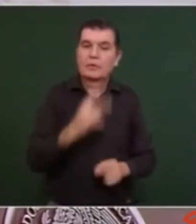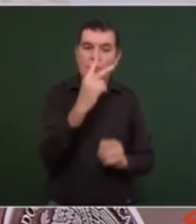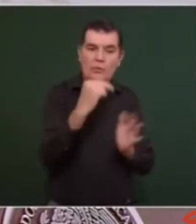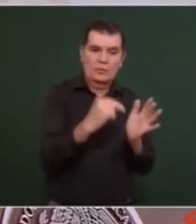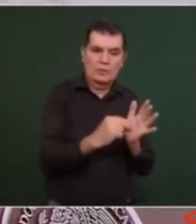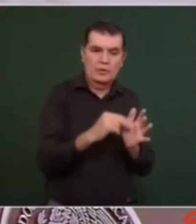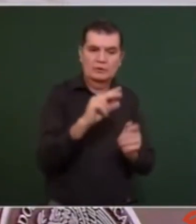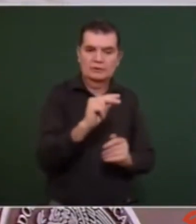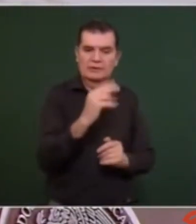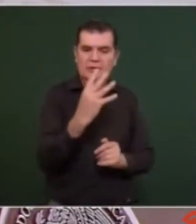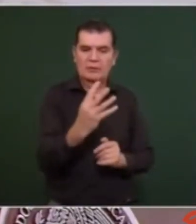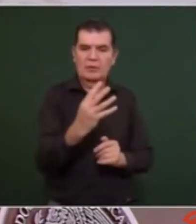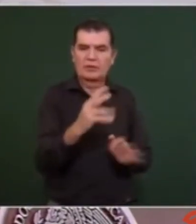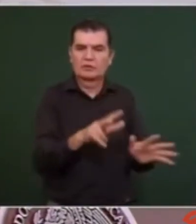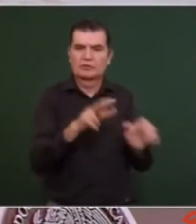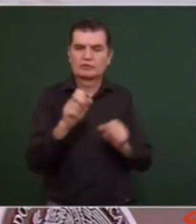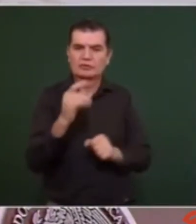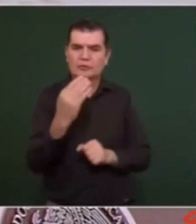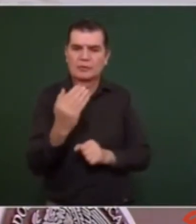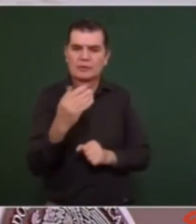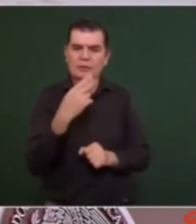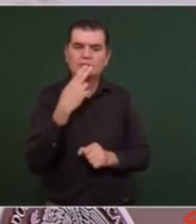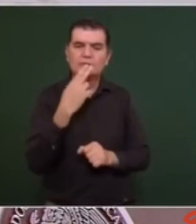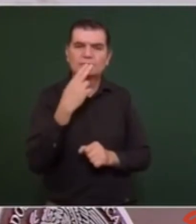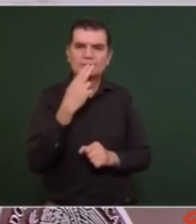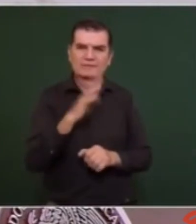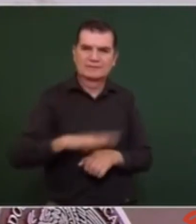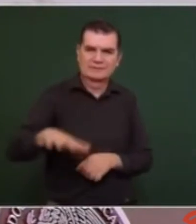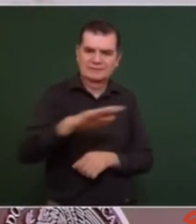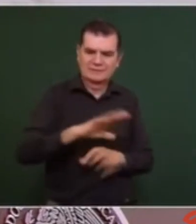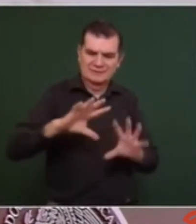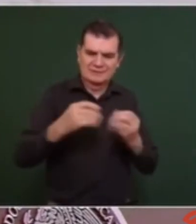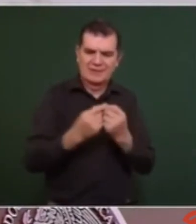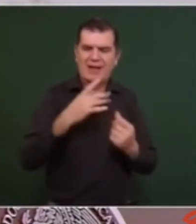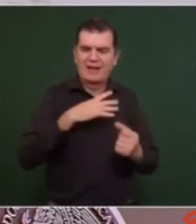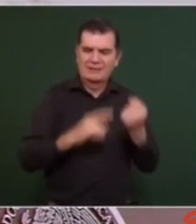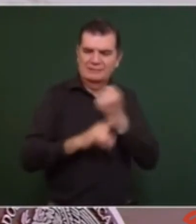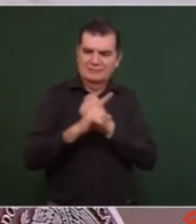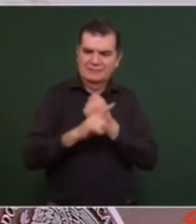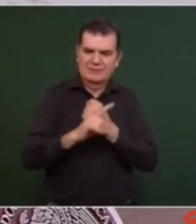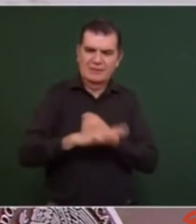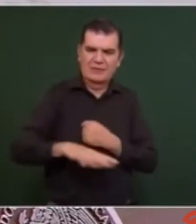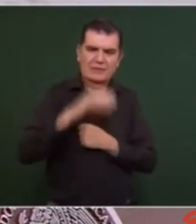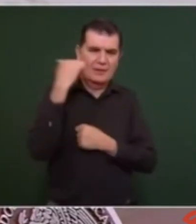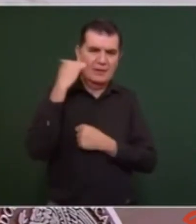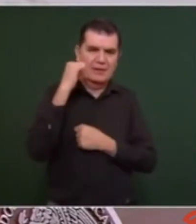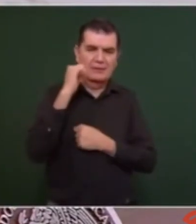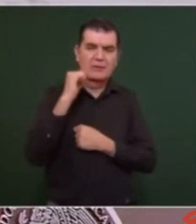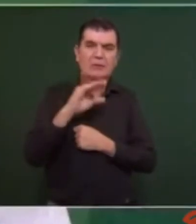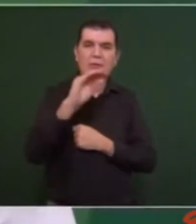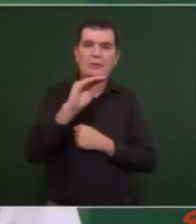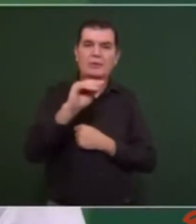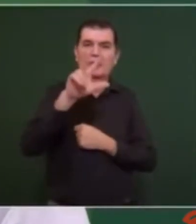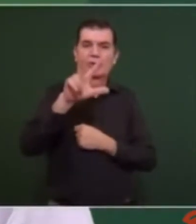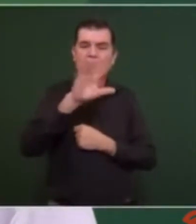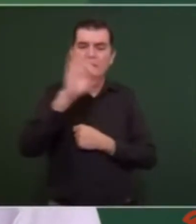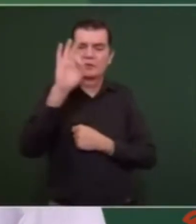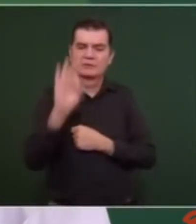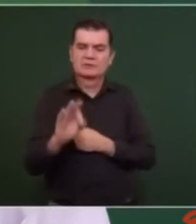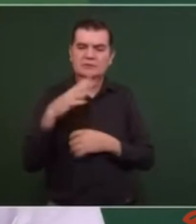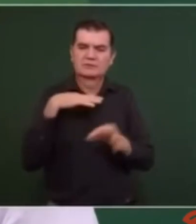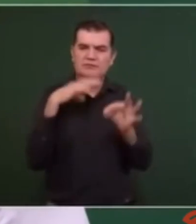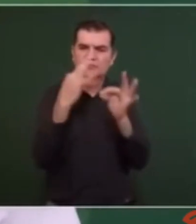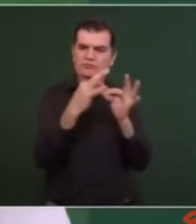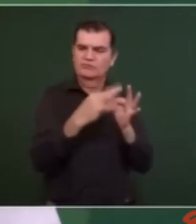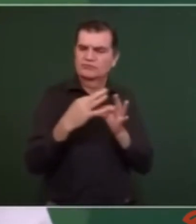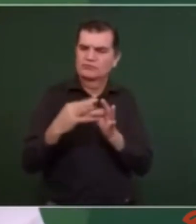.084,850 usuarios totales afectados en Acapulco, el 98% ya